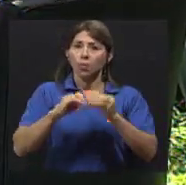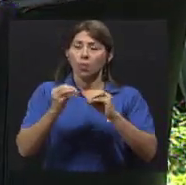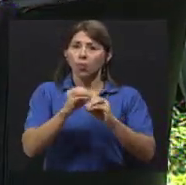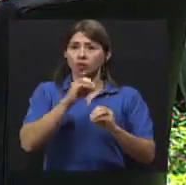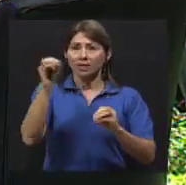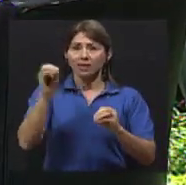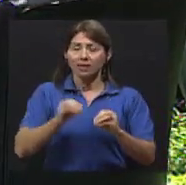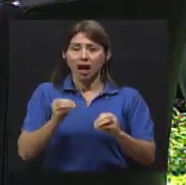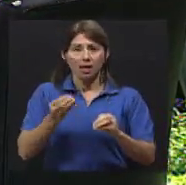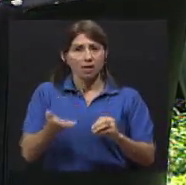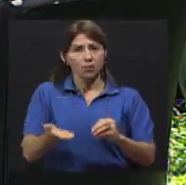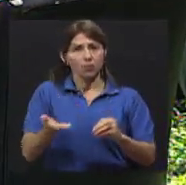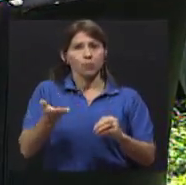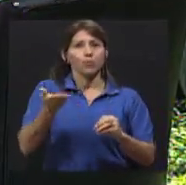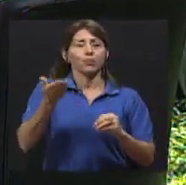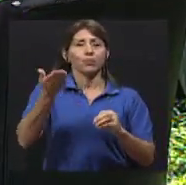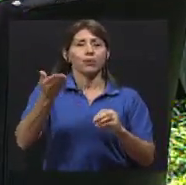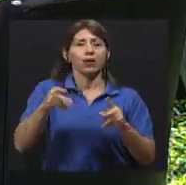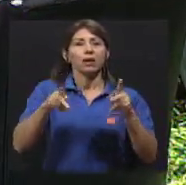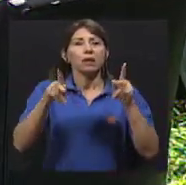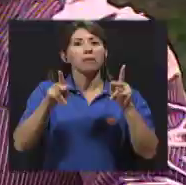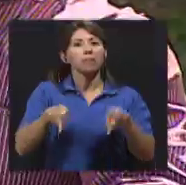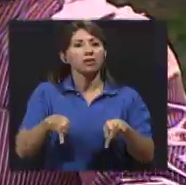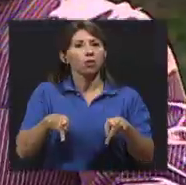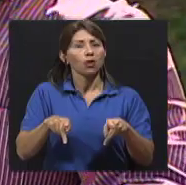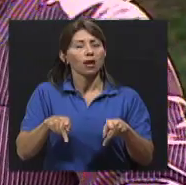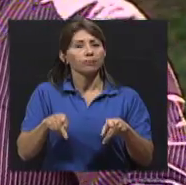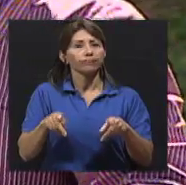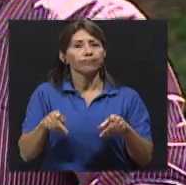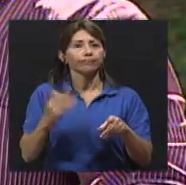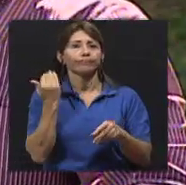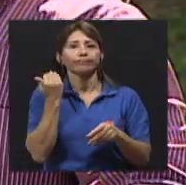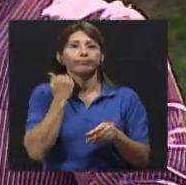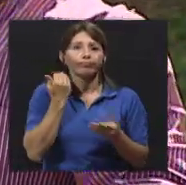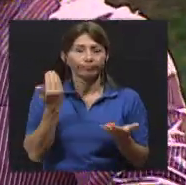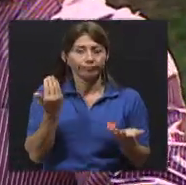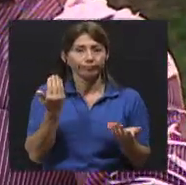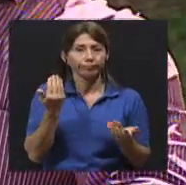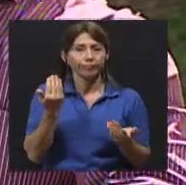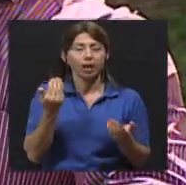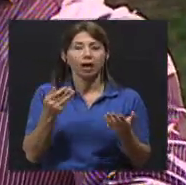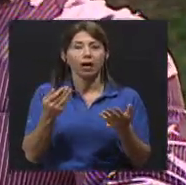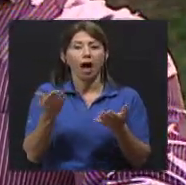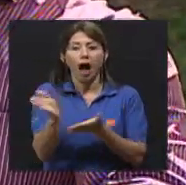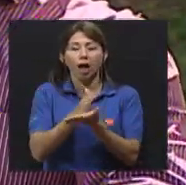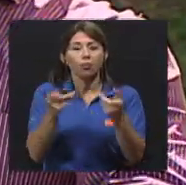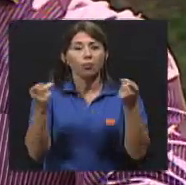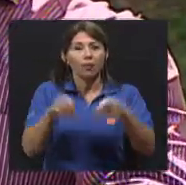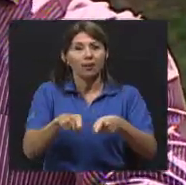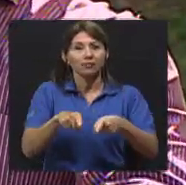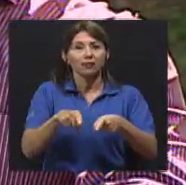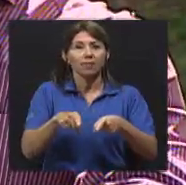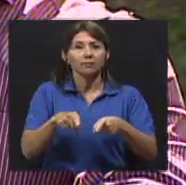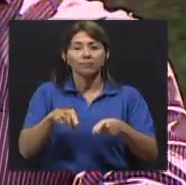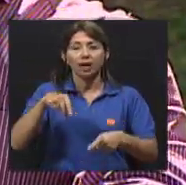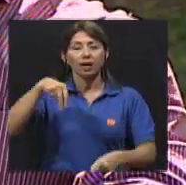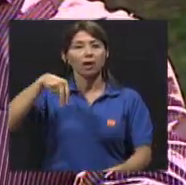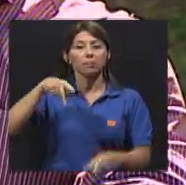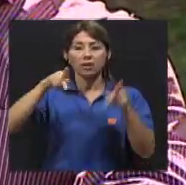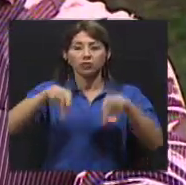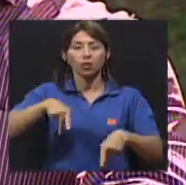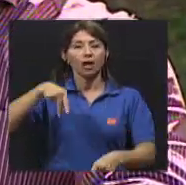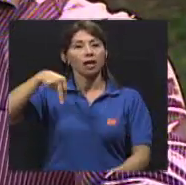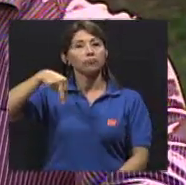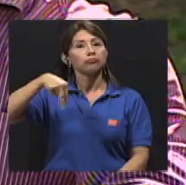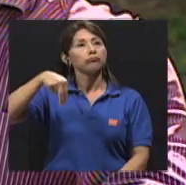en donde es el peatón el que lleva la peor parte. Sí, eso lo que le iba a comentar. Resulta